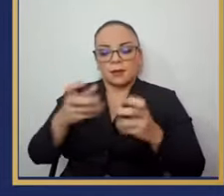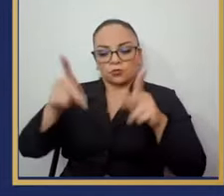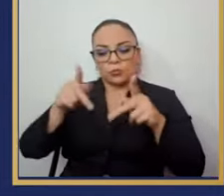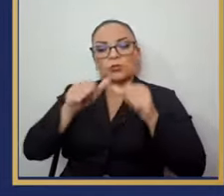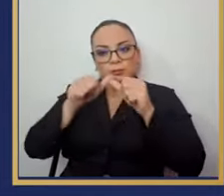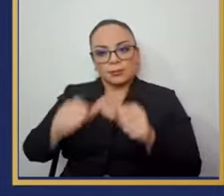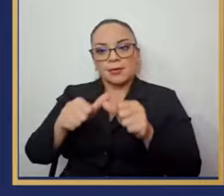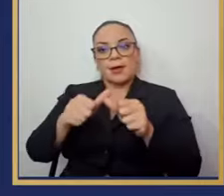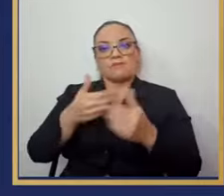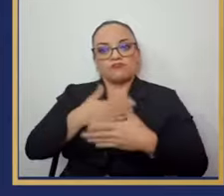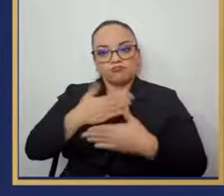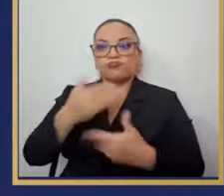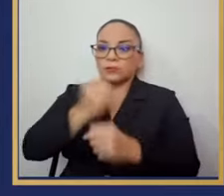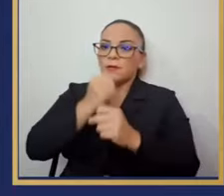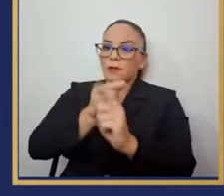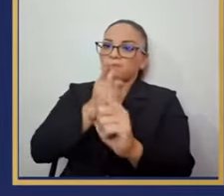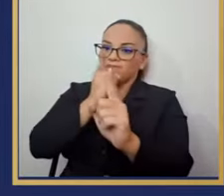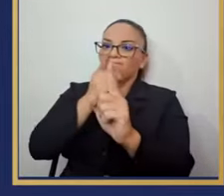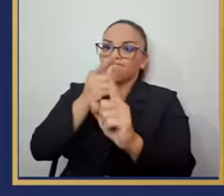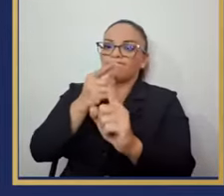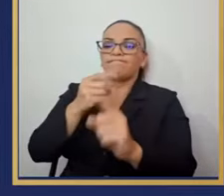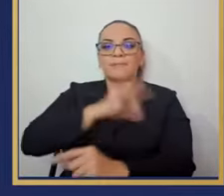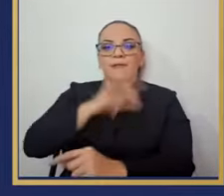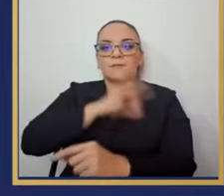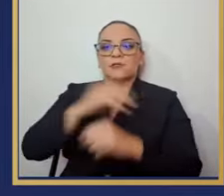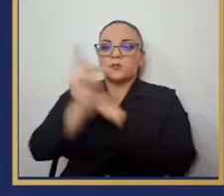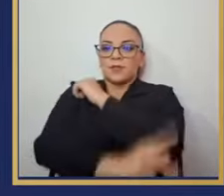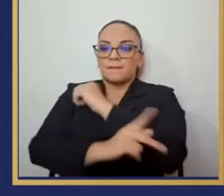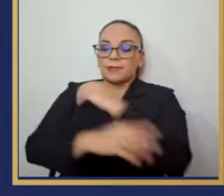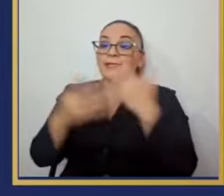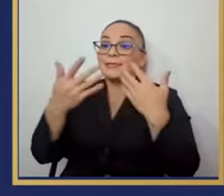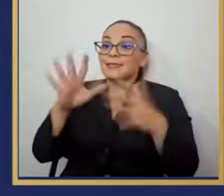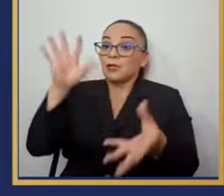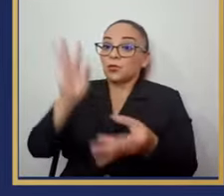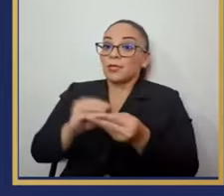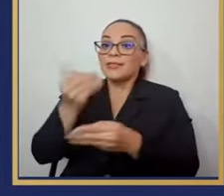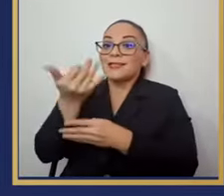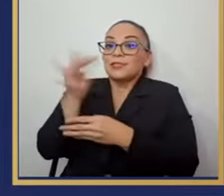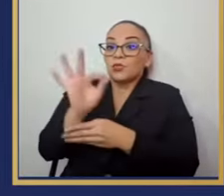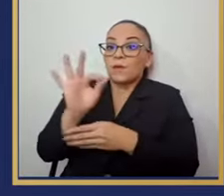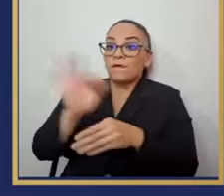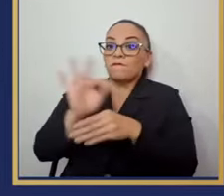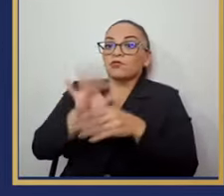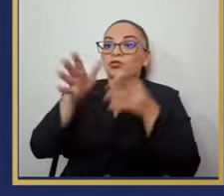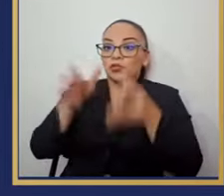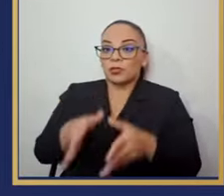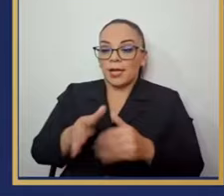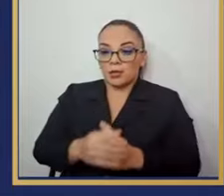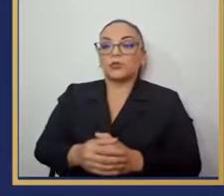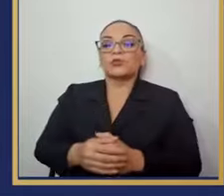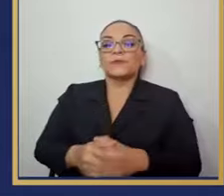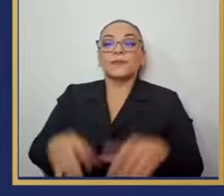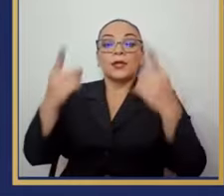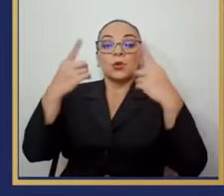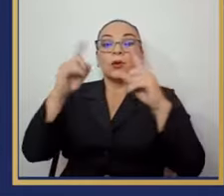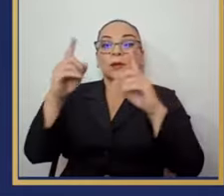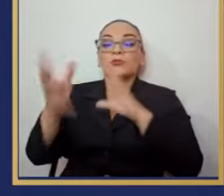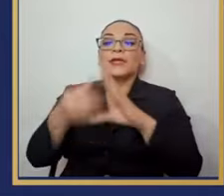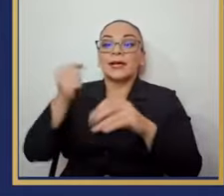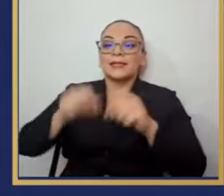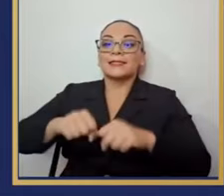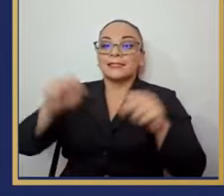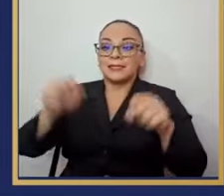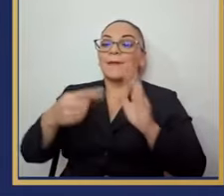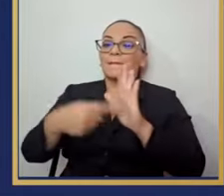trabajando por el país. Ya en total son 19 funcionarios que hemos podido sacar del sistema y presentar al